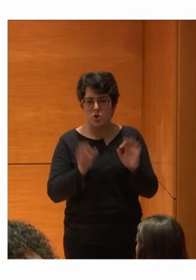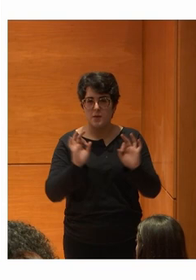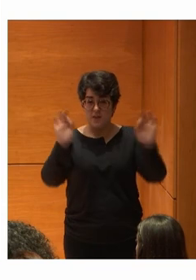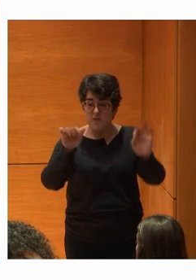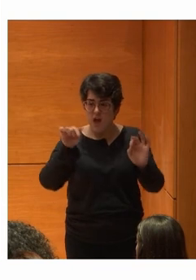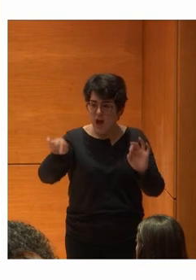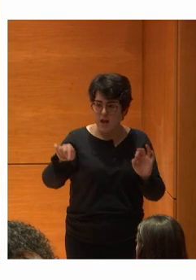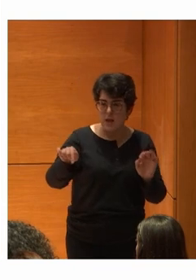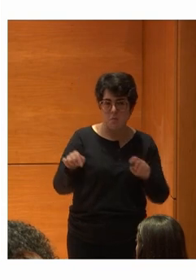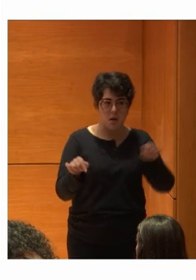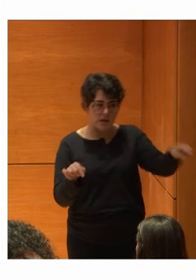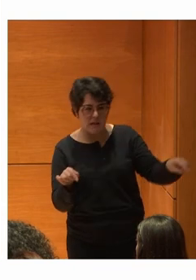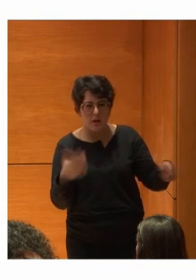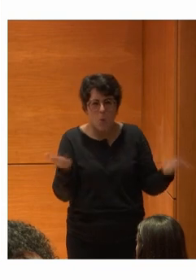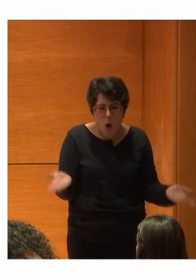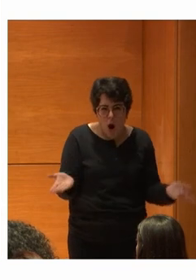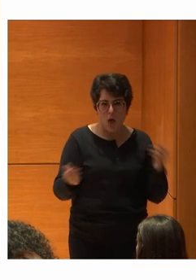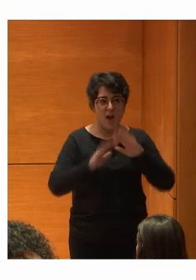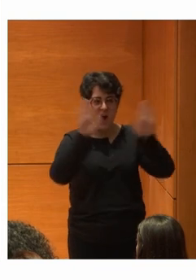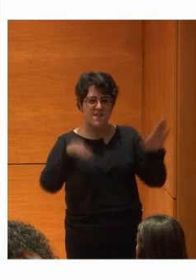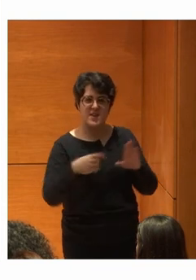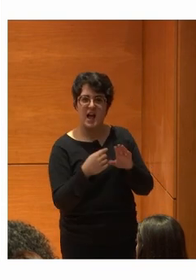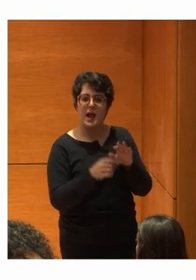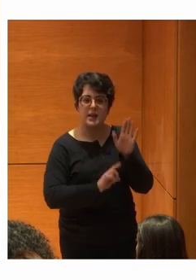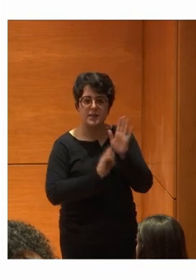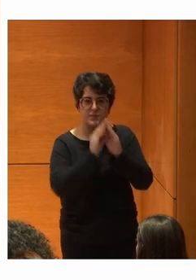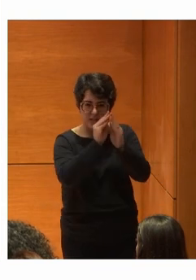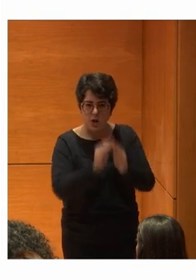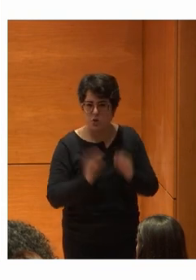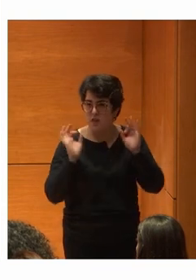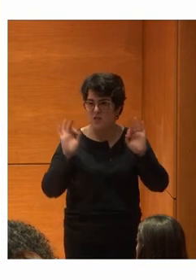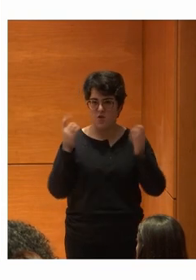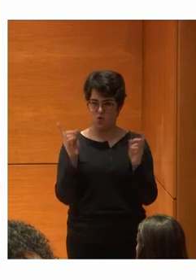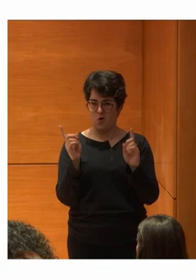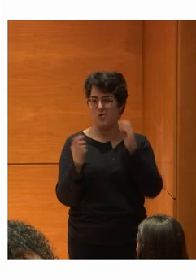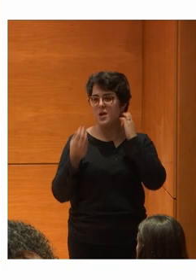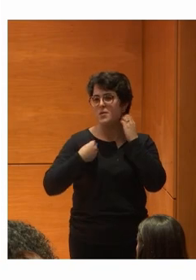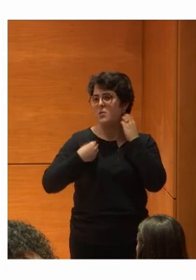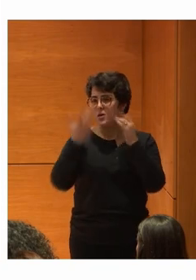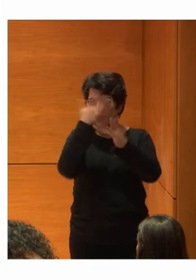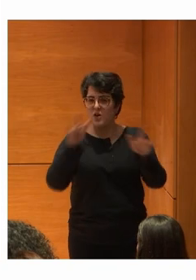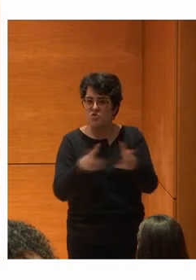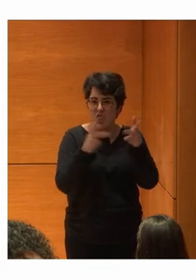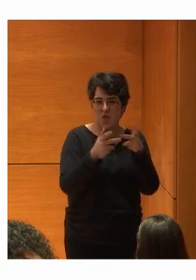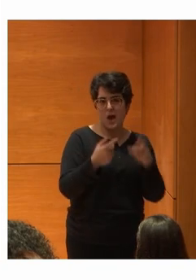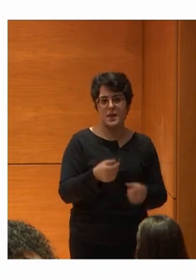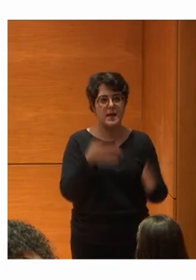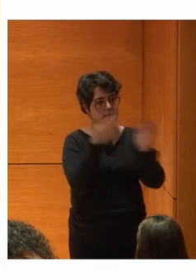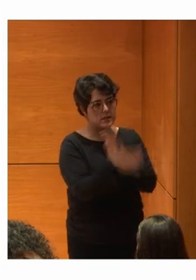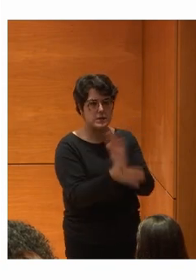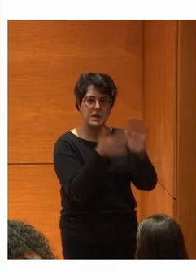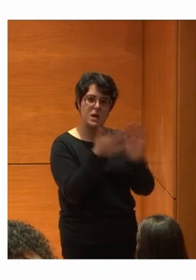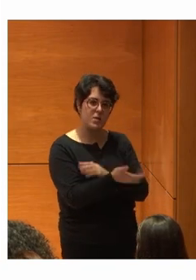más Allí que acá No Al final Desarrollos concretos No Pero es el trabajar Y esa conciencia social De no tener que explicar